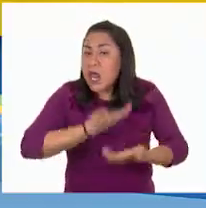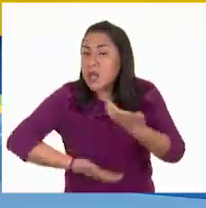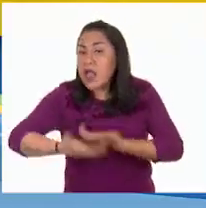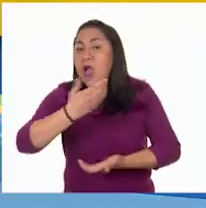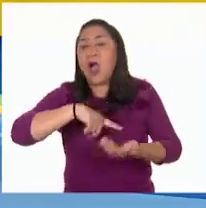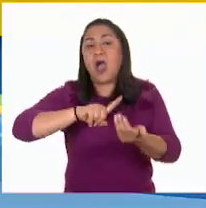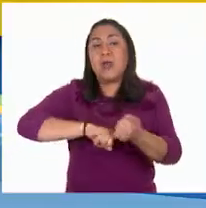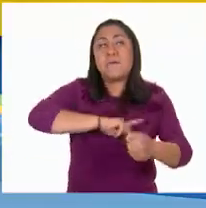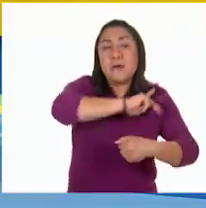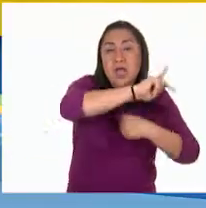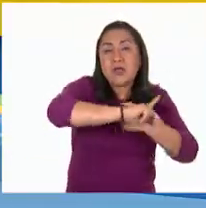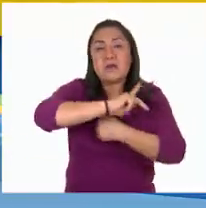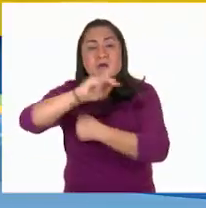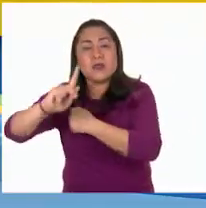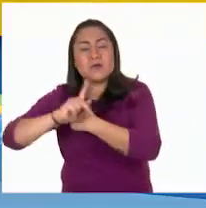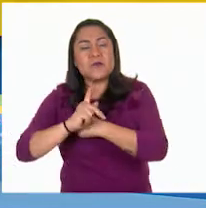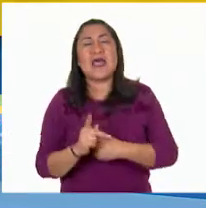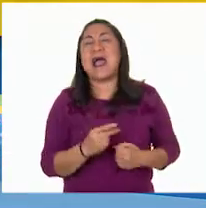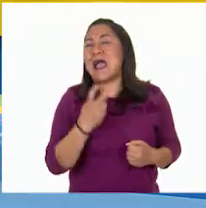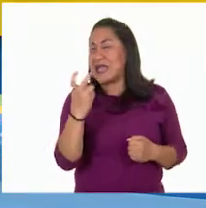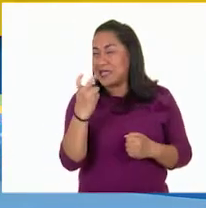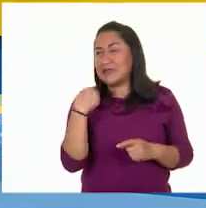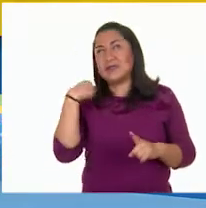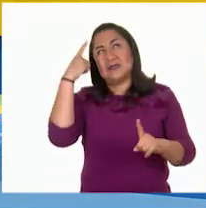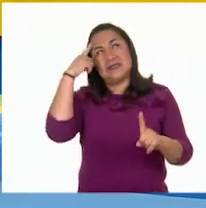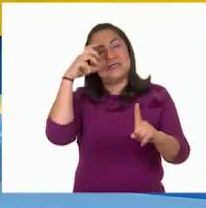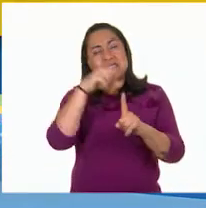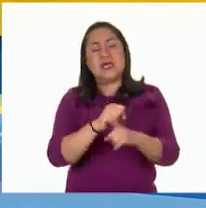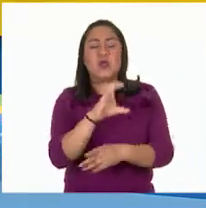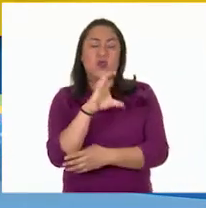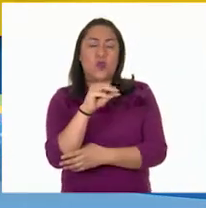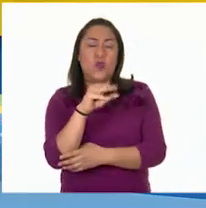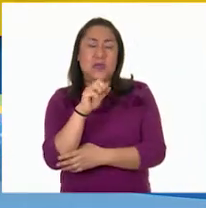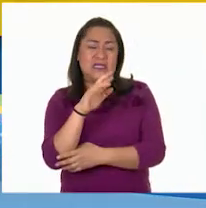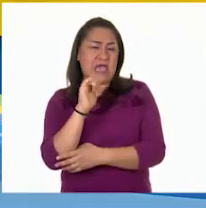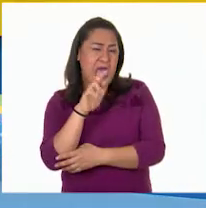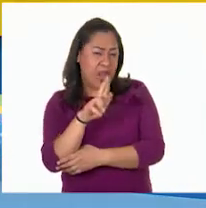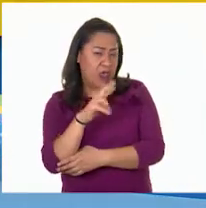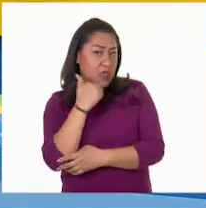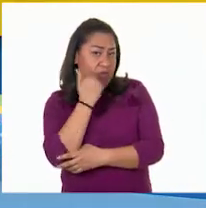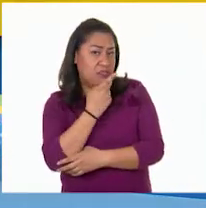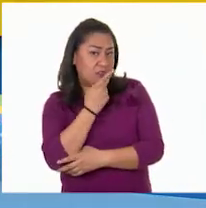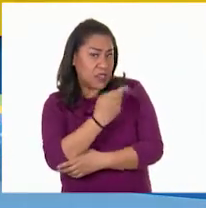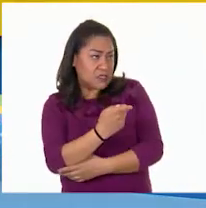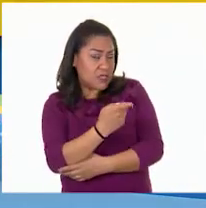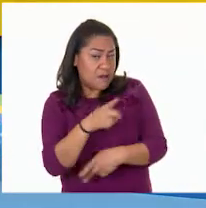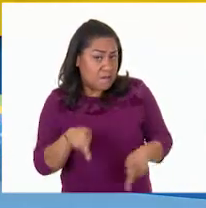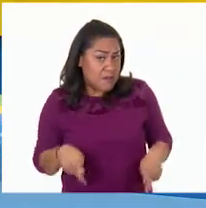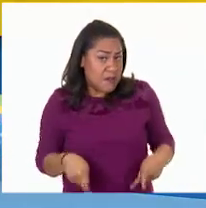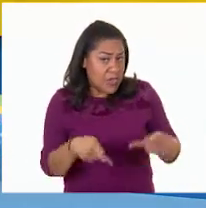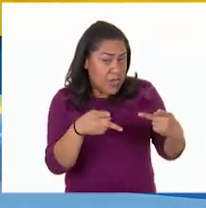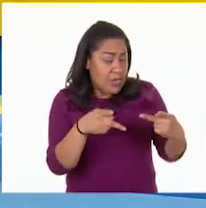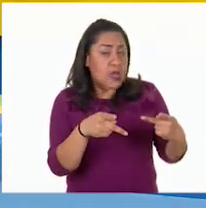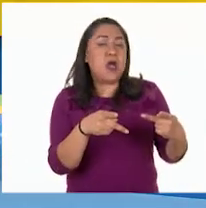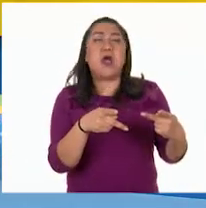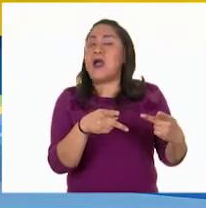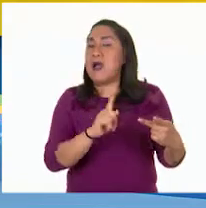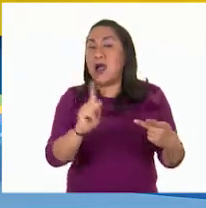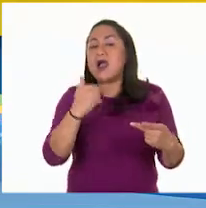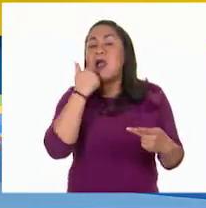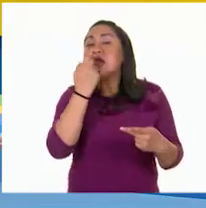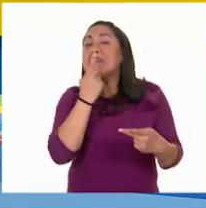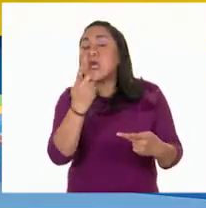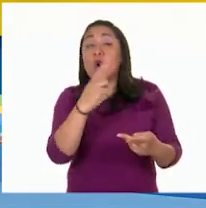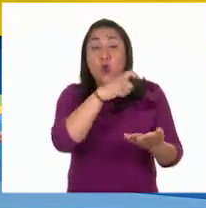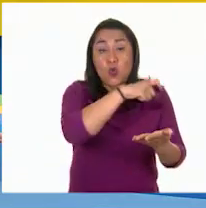eso quería llegar! Yo tenía la idea de que comerciar era vender, pero usted habla de compra y venta. Entonces,